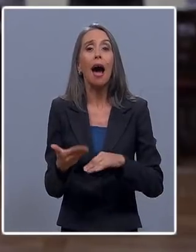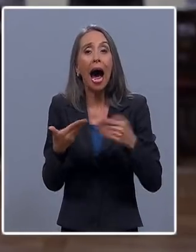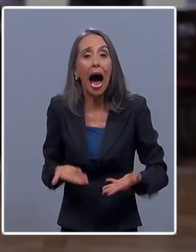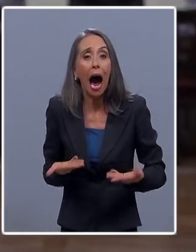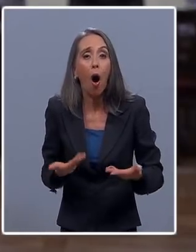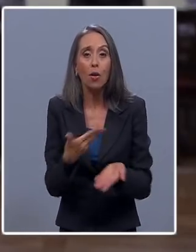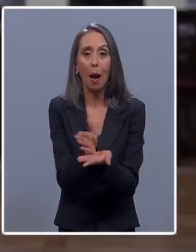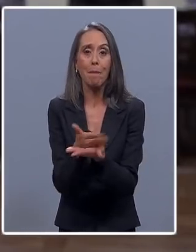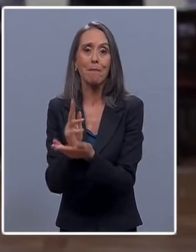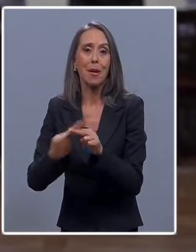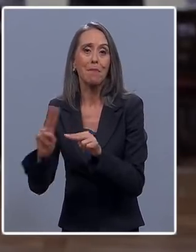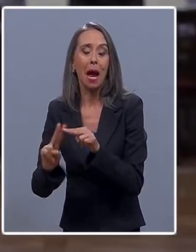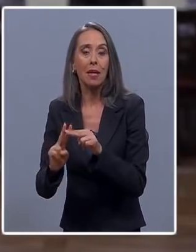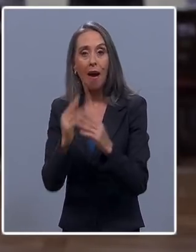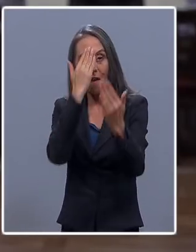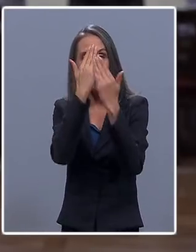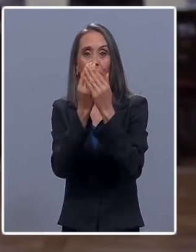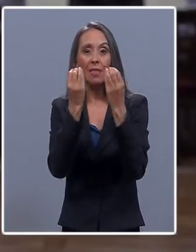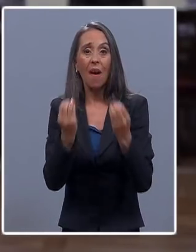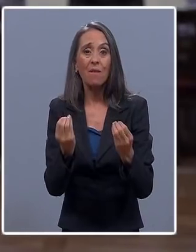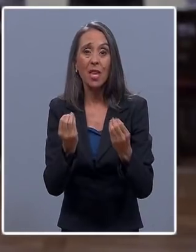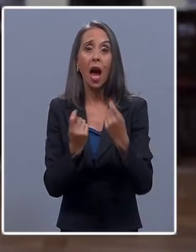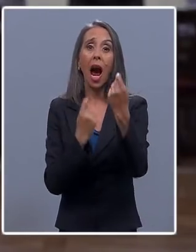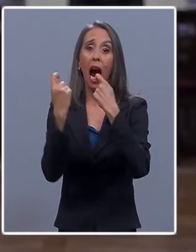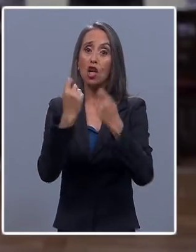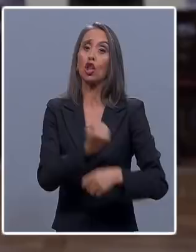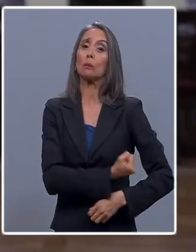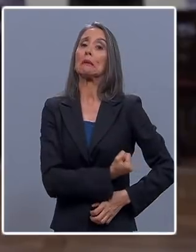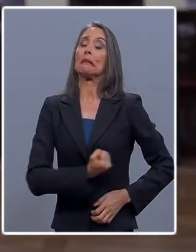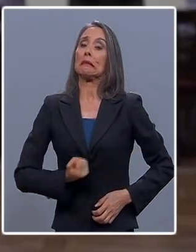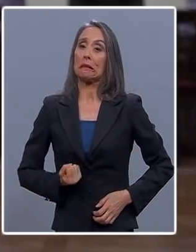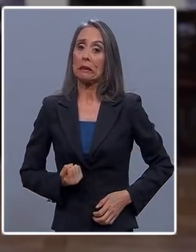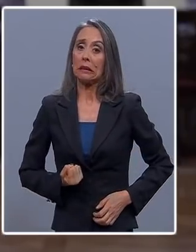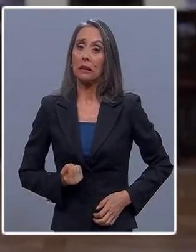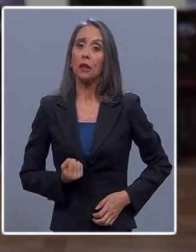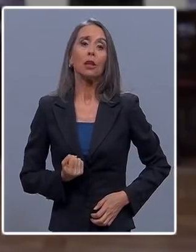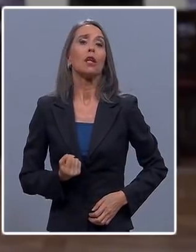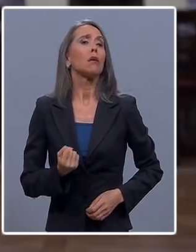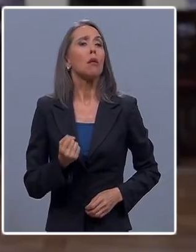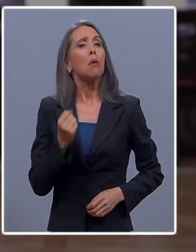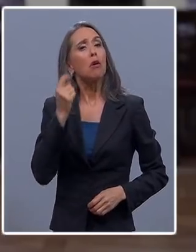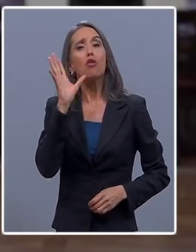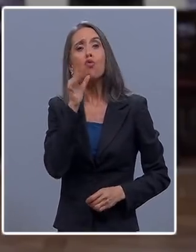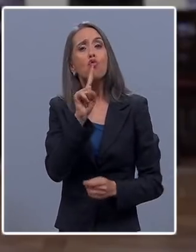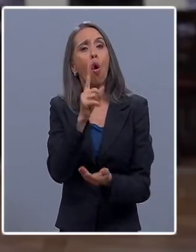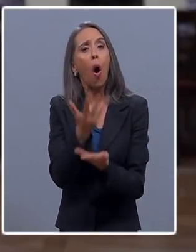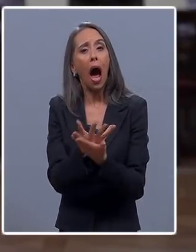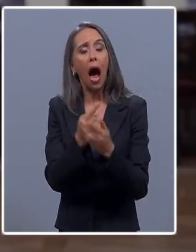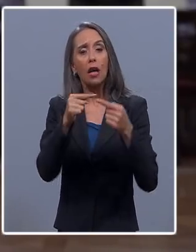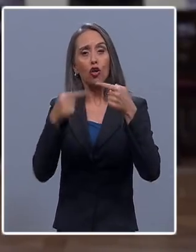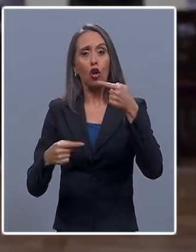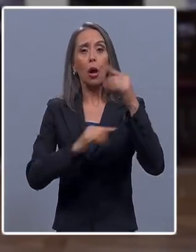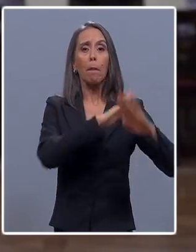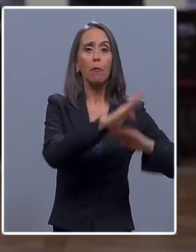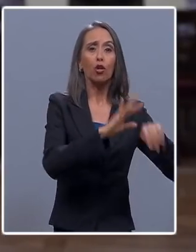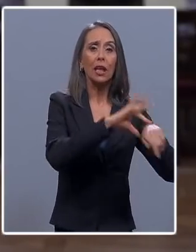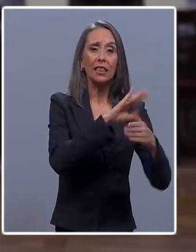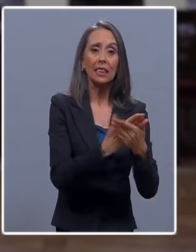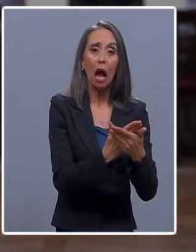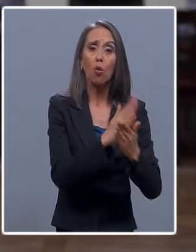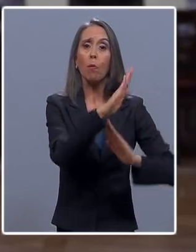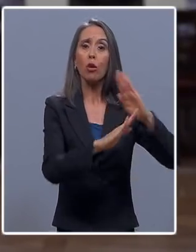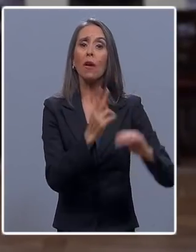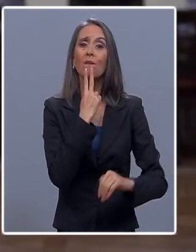ahora para enfrentar bien esta recesión. No existe ninguna contradicción entre proteger la salud y la vida